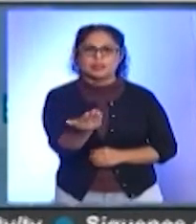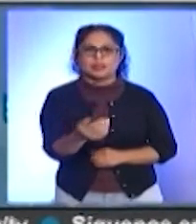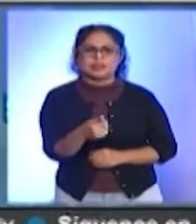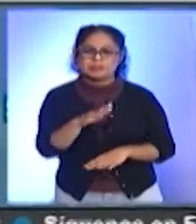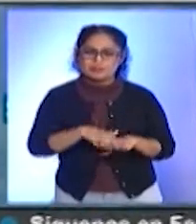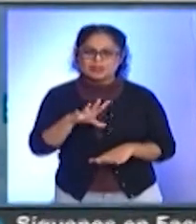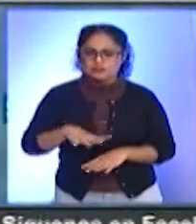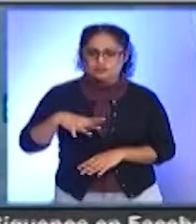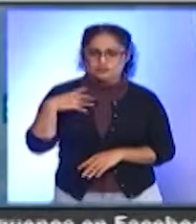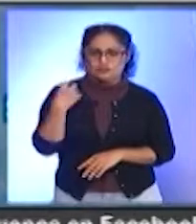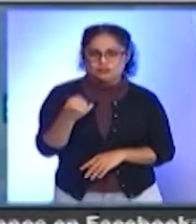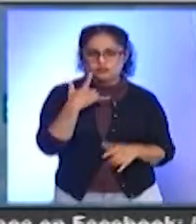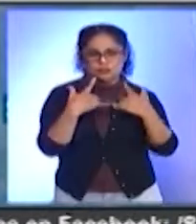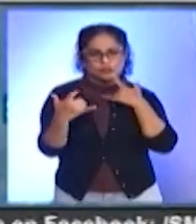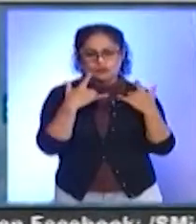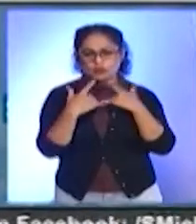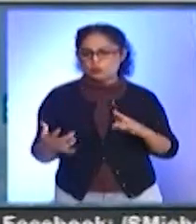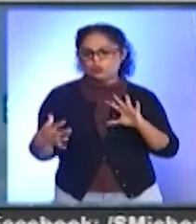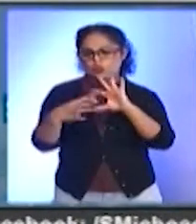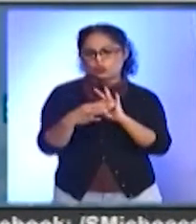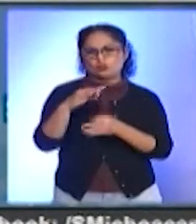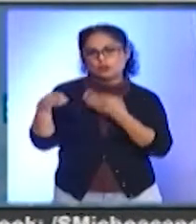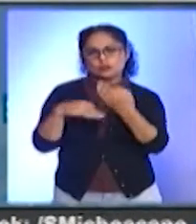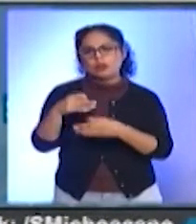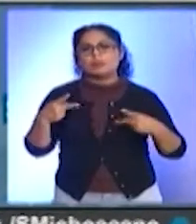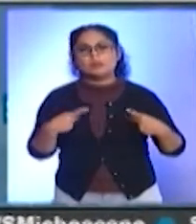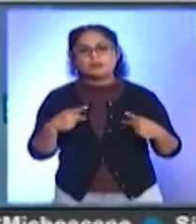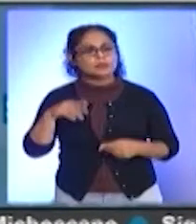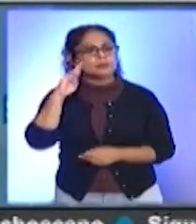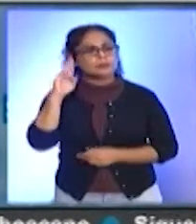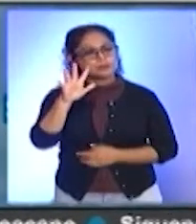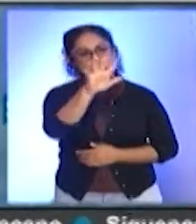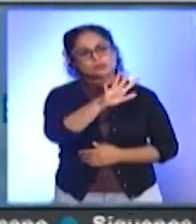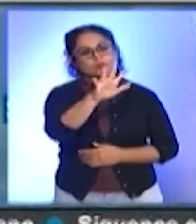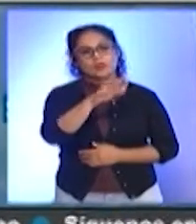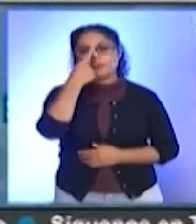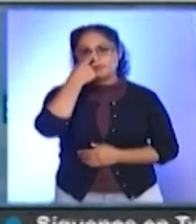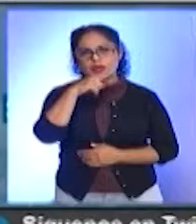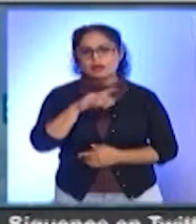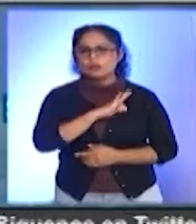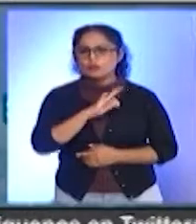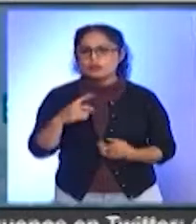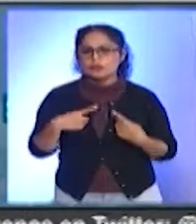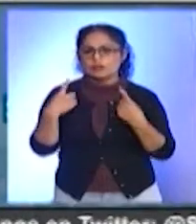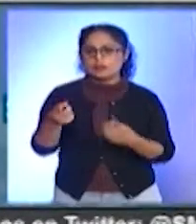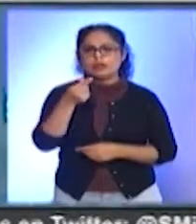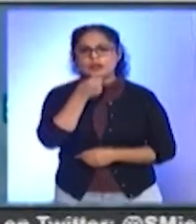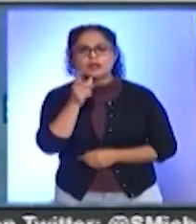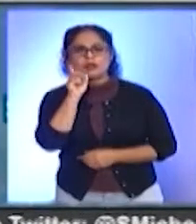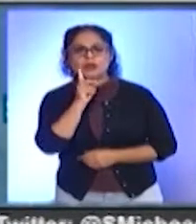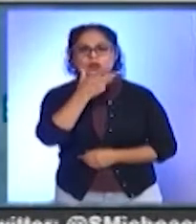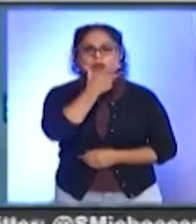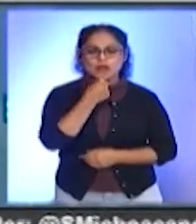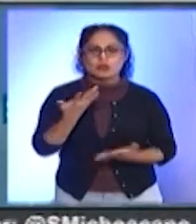gran esfuerzo conjunto de toda la sociedad michoacana para poderle brindar a los niños, a las niñas,